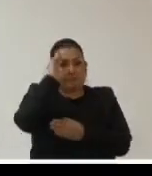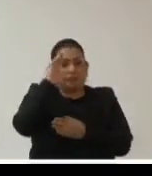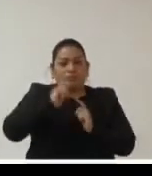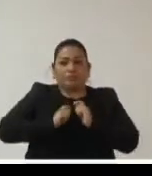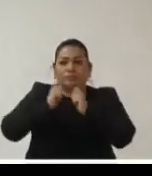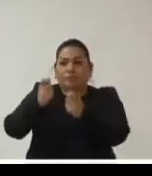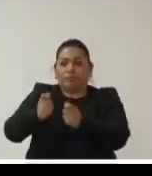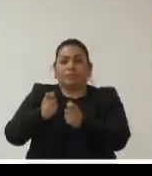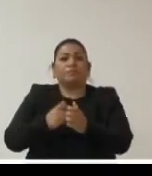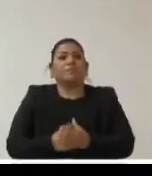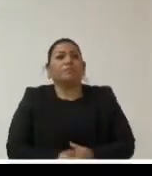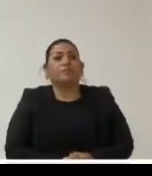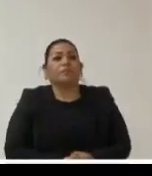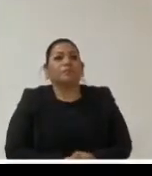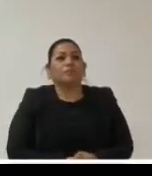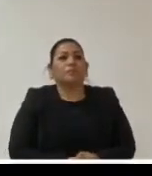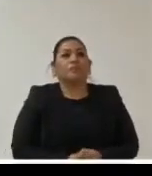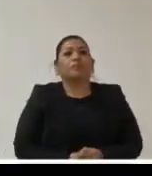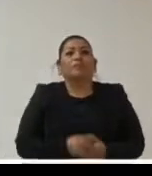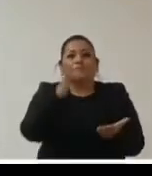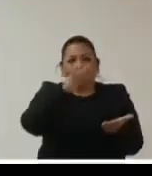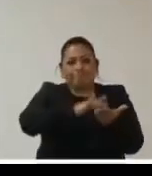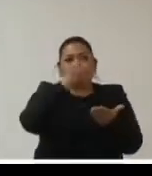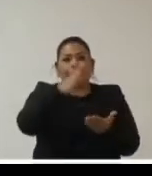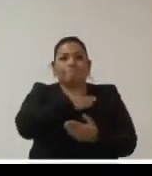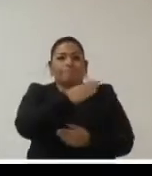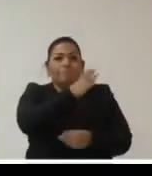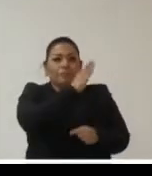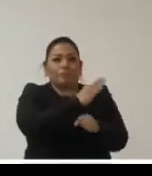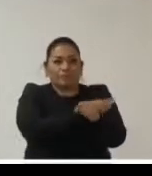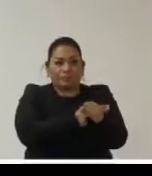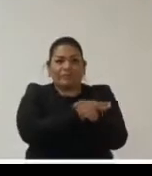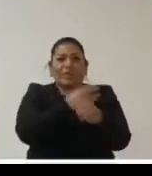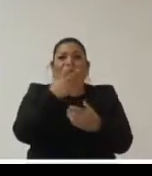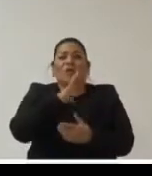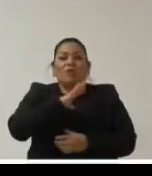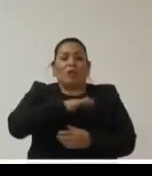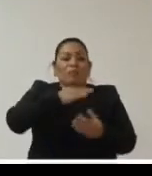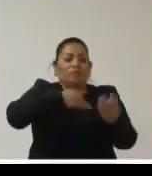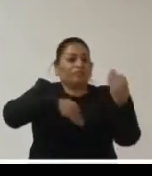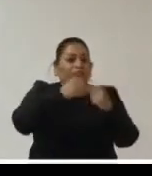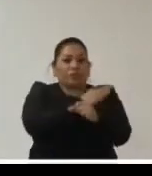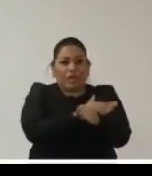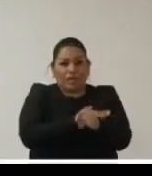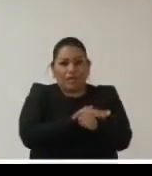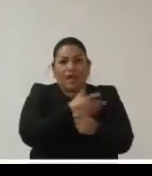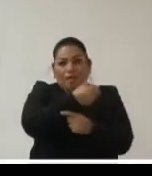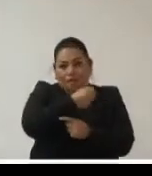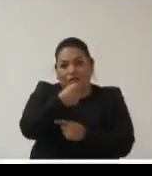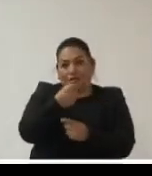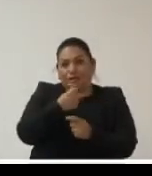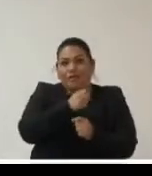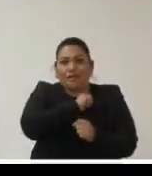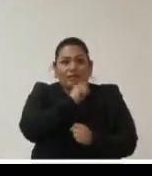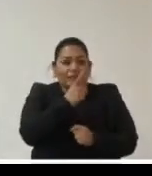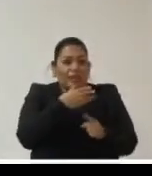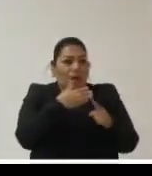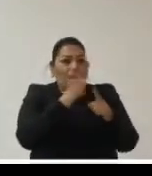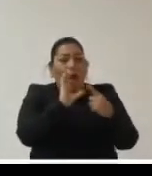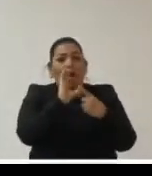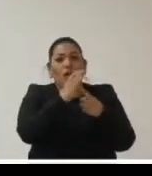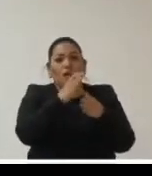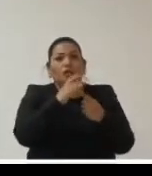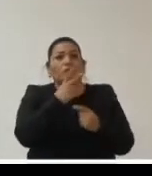muchas gracias muy buenas tardes tengan todas y todos ustedes saludo en especial a los